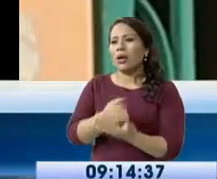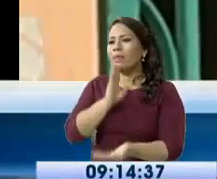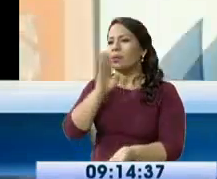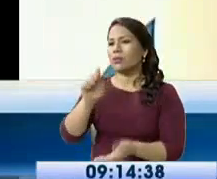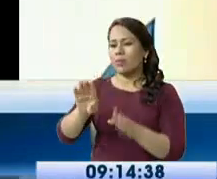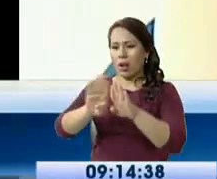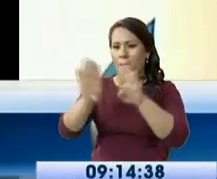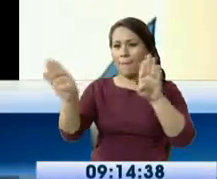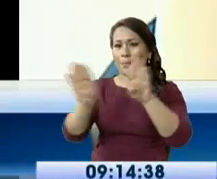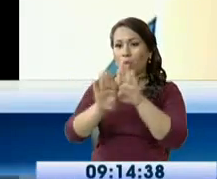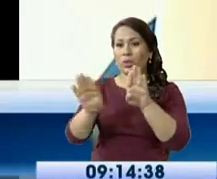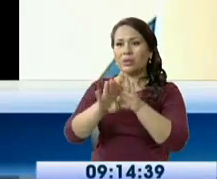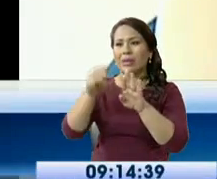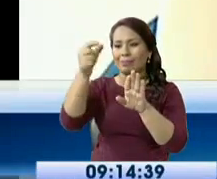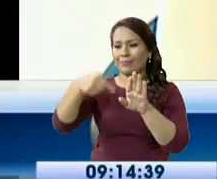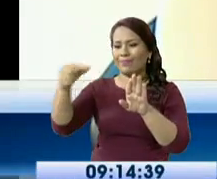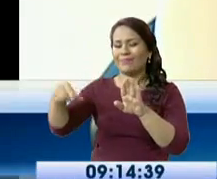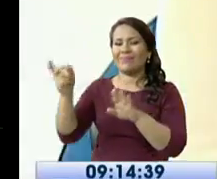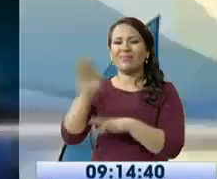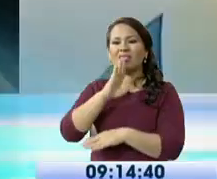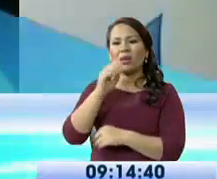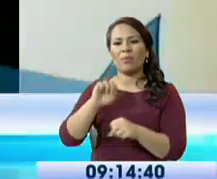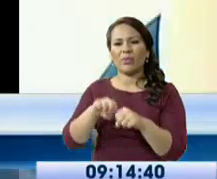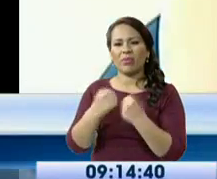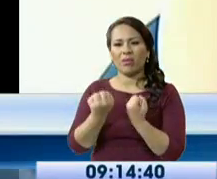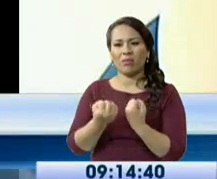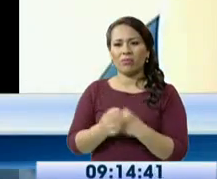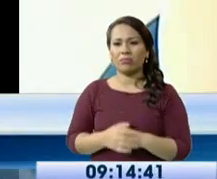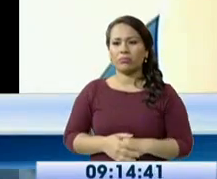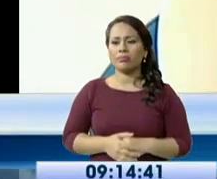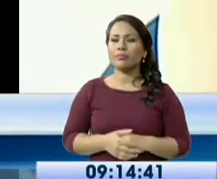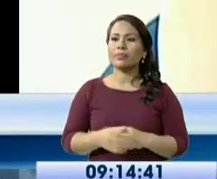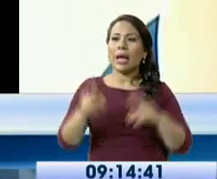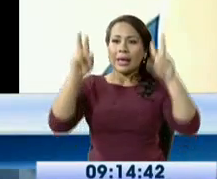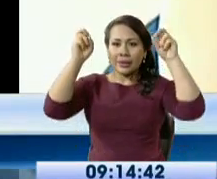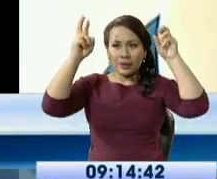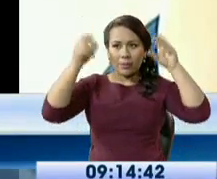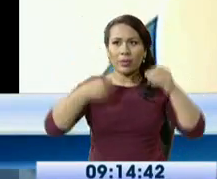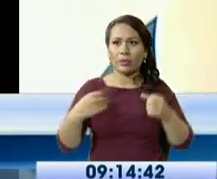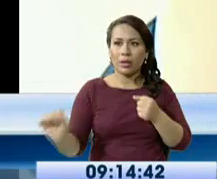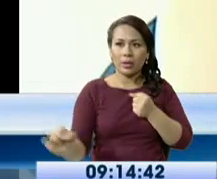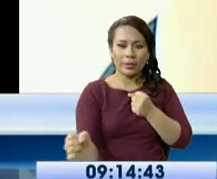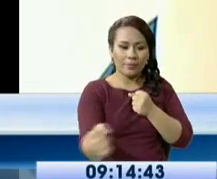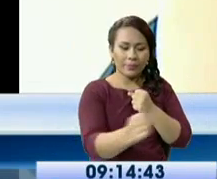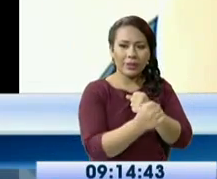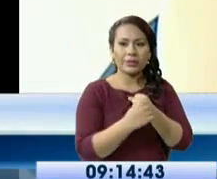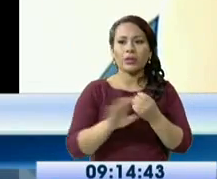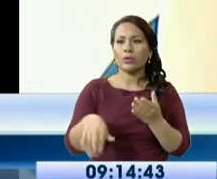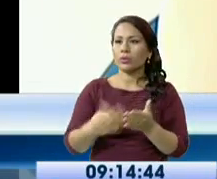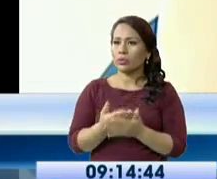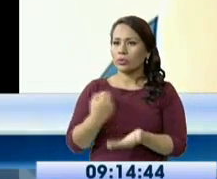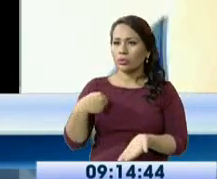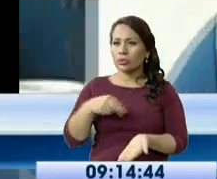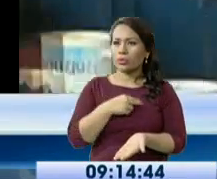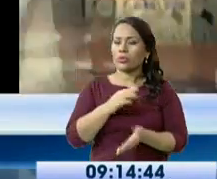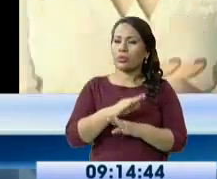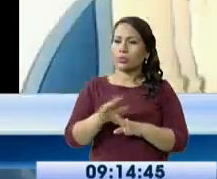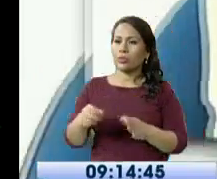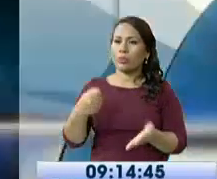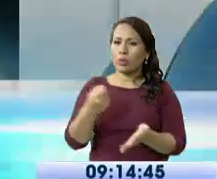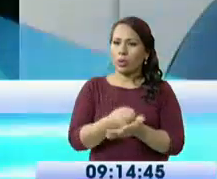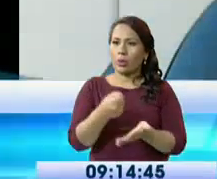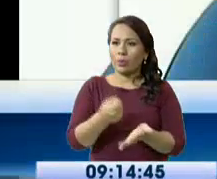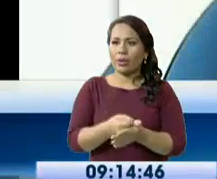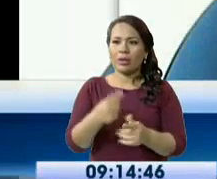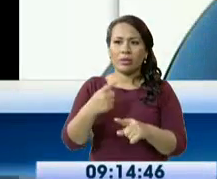puertas. ¿Qué estamos haciendo nosotros? Aparte del tema de la limpieza, nosotros hemos adquirido una serie